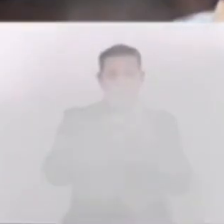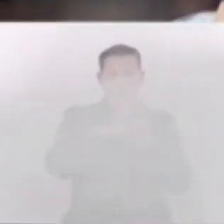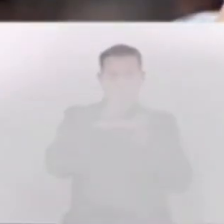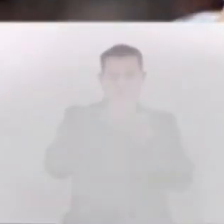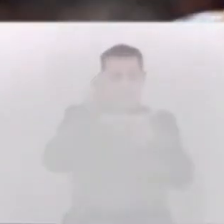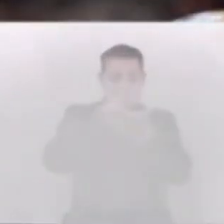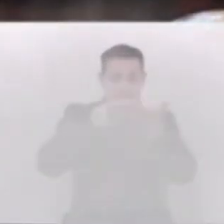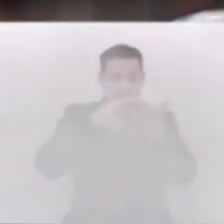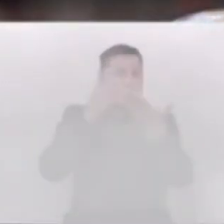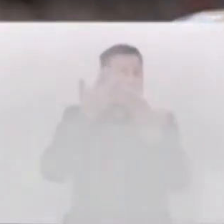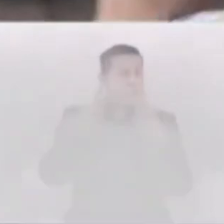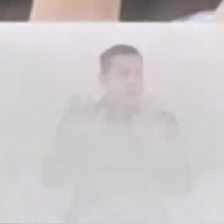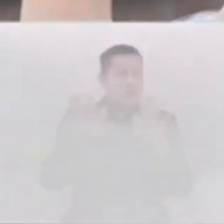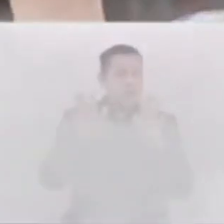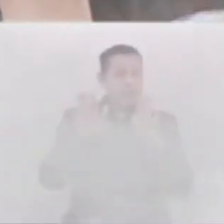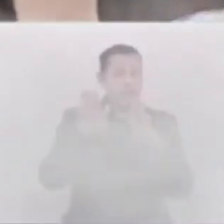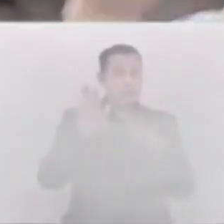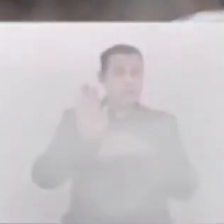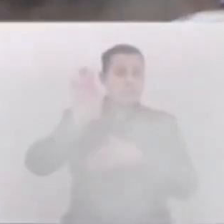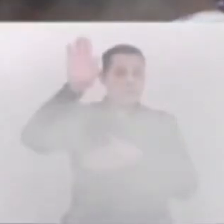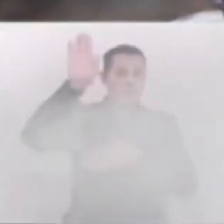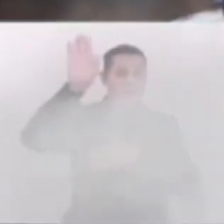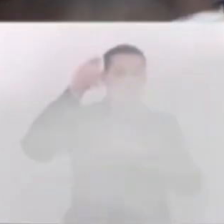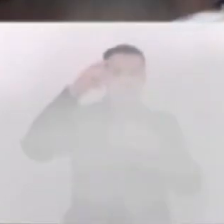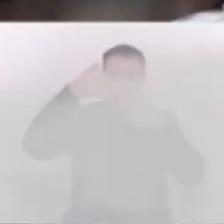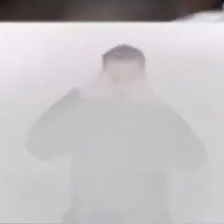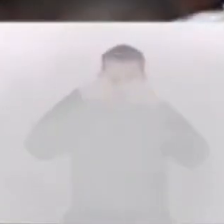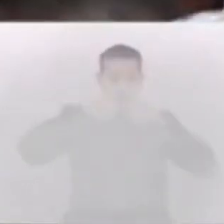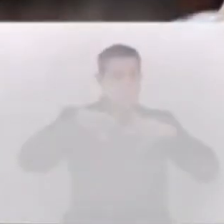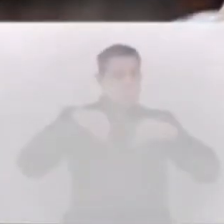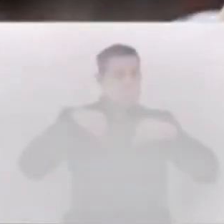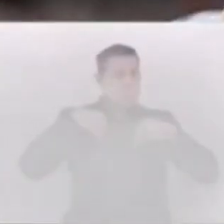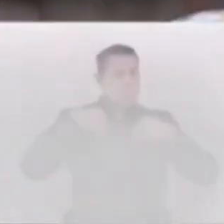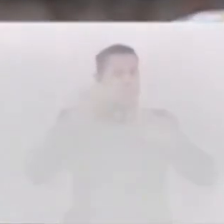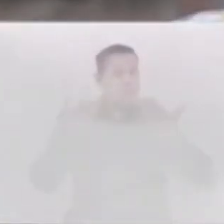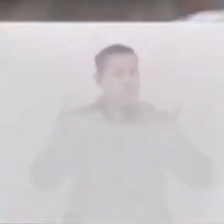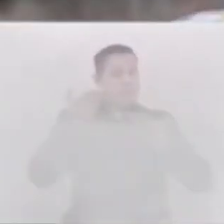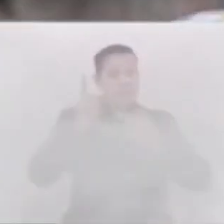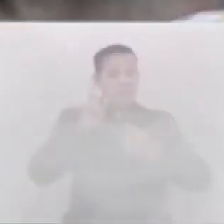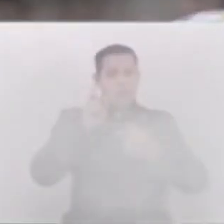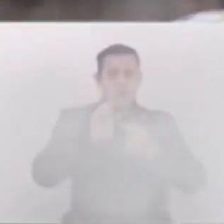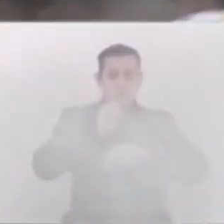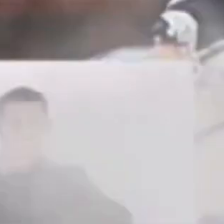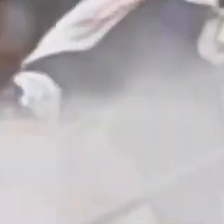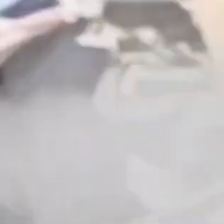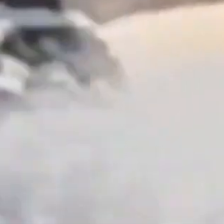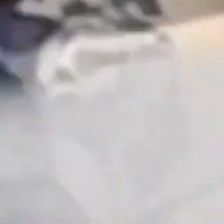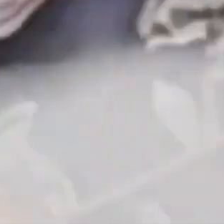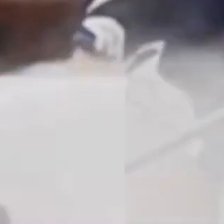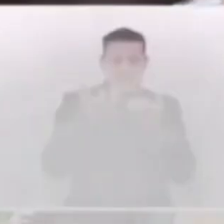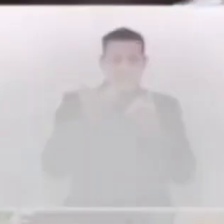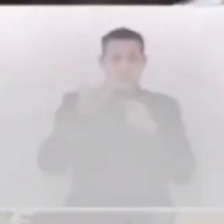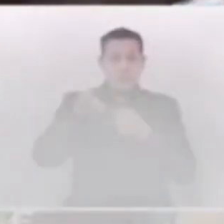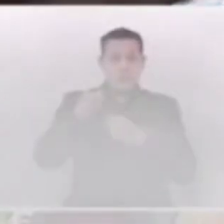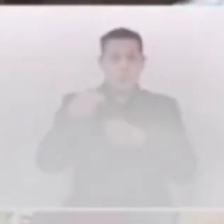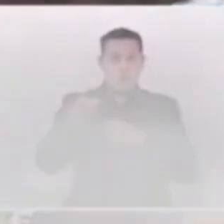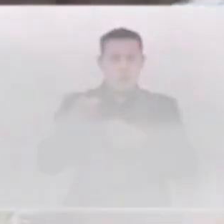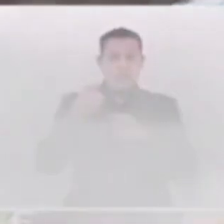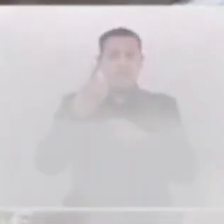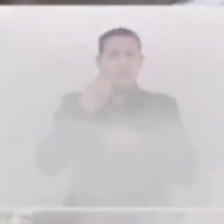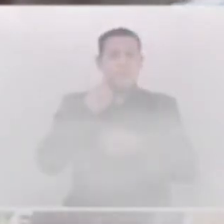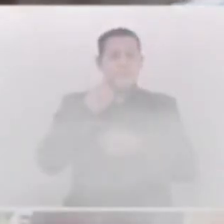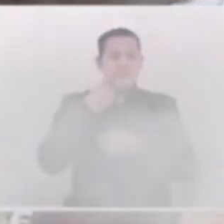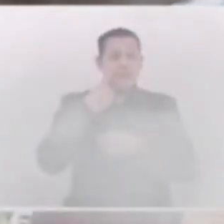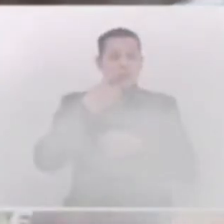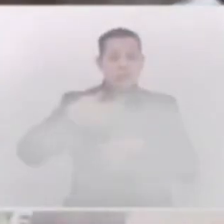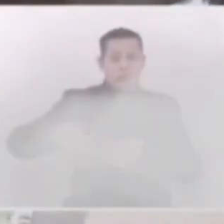solo se leyó, y levantaron la mano, sin quizás haber puesto mayor atención. Y es